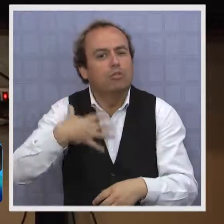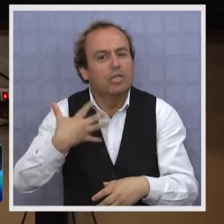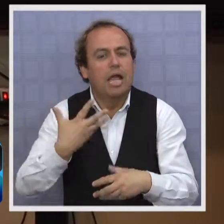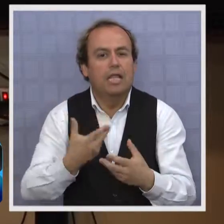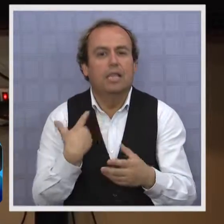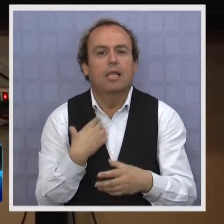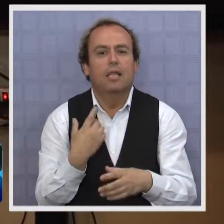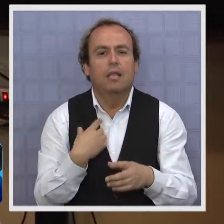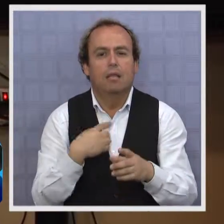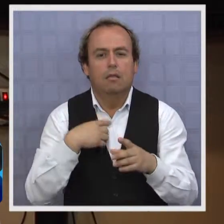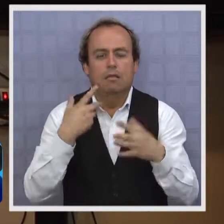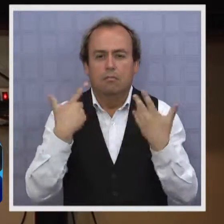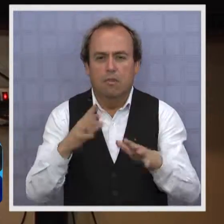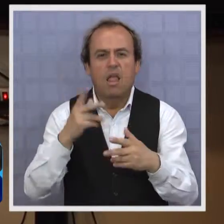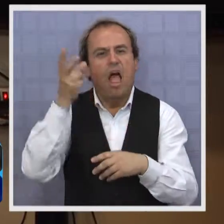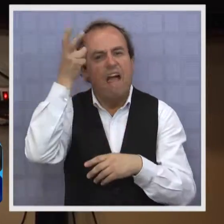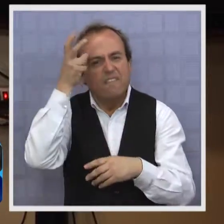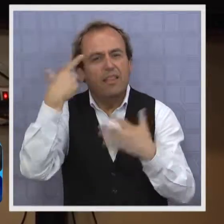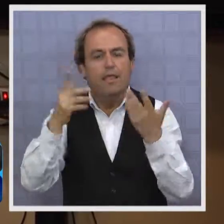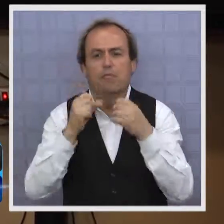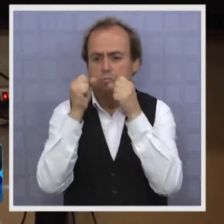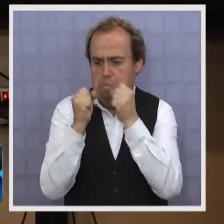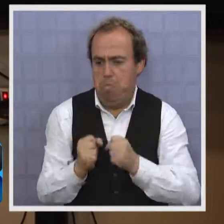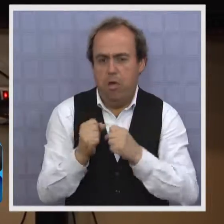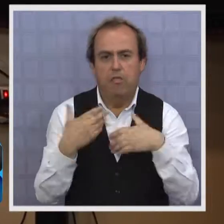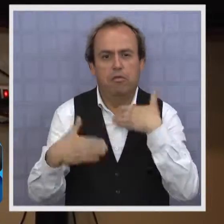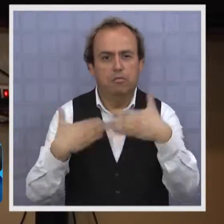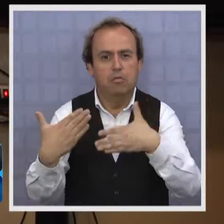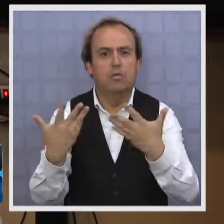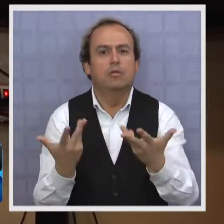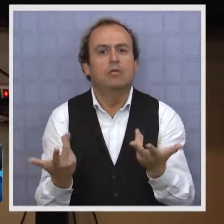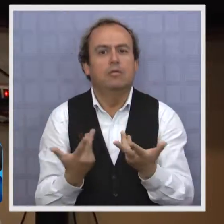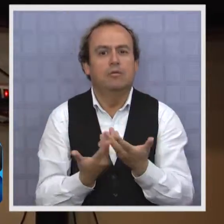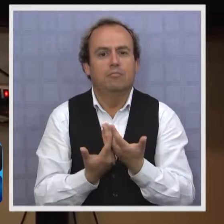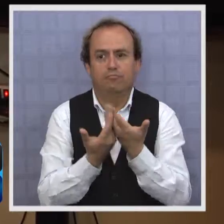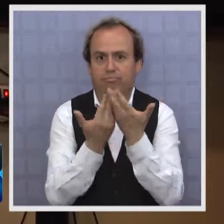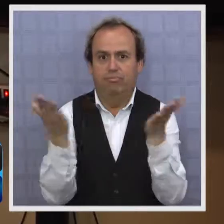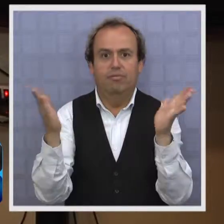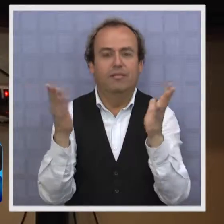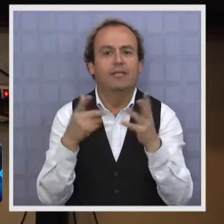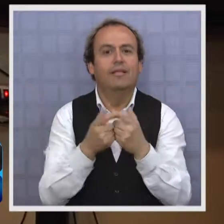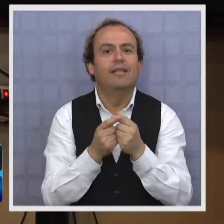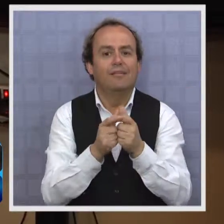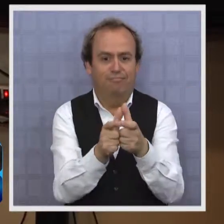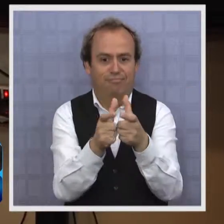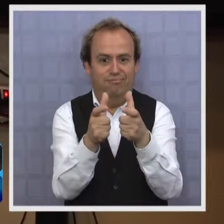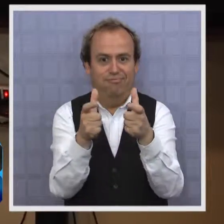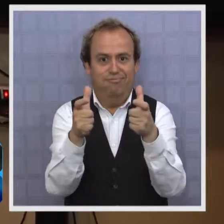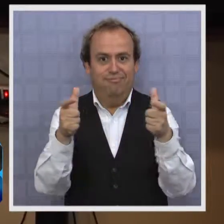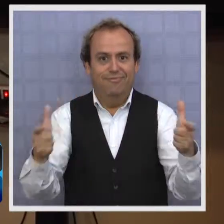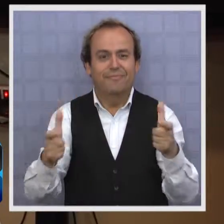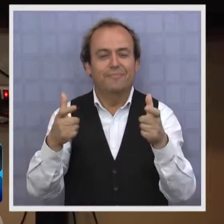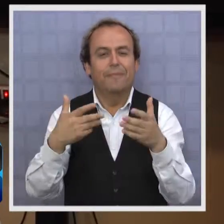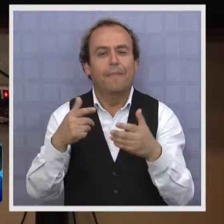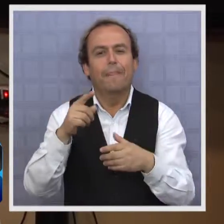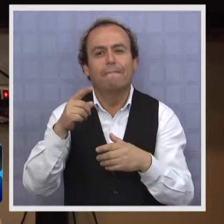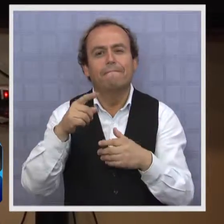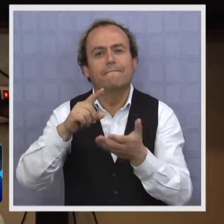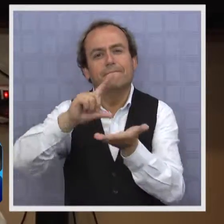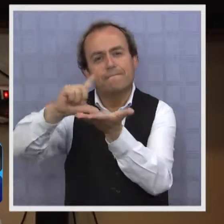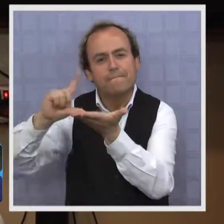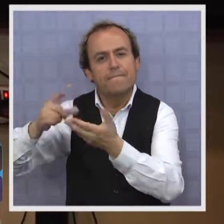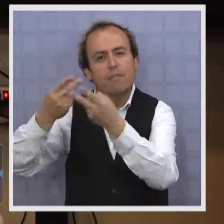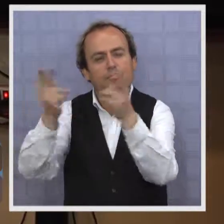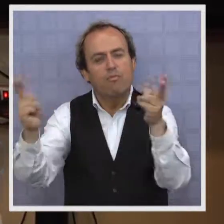a entregar conceptos, entregar habilidades, entregar capacidades, poder hacer una bajada de lo que es el concepto de emprendimiento, acercarlo a